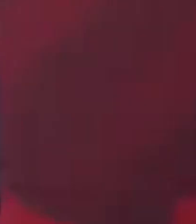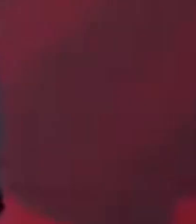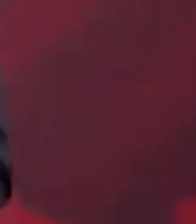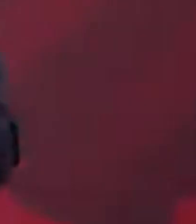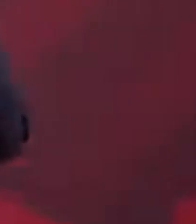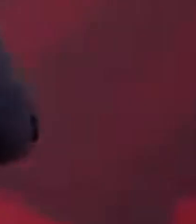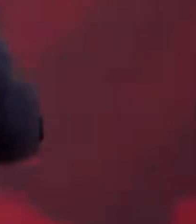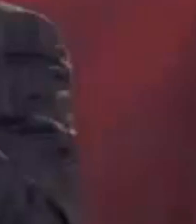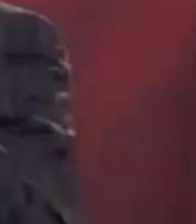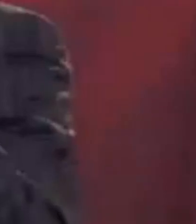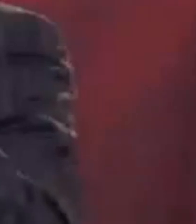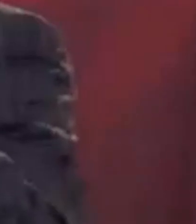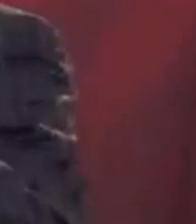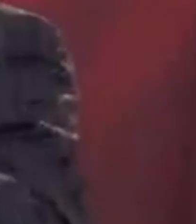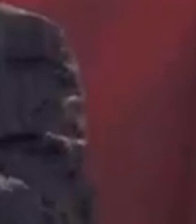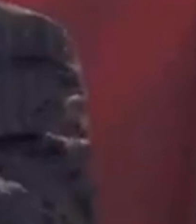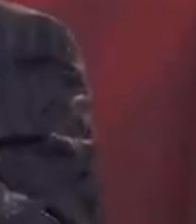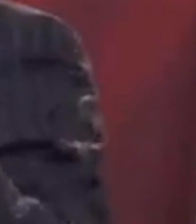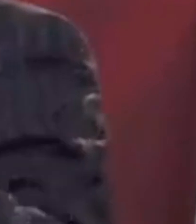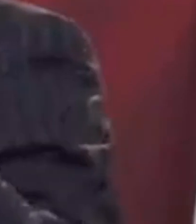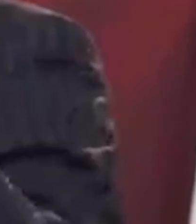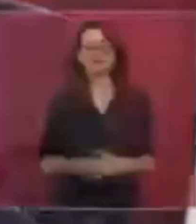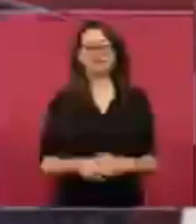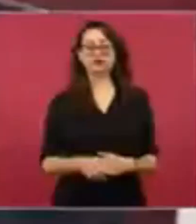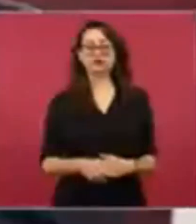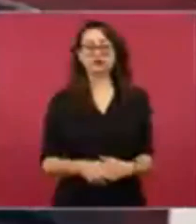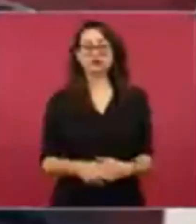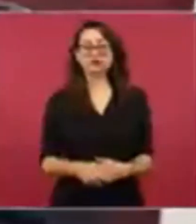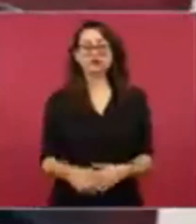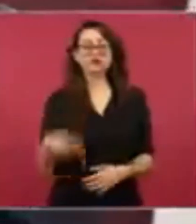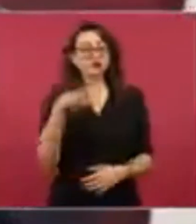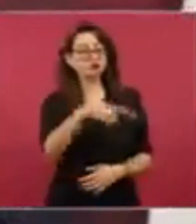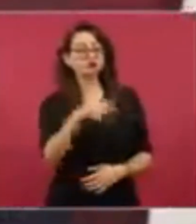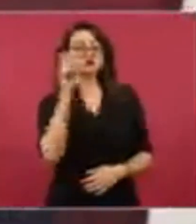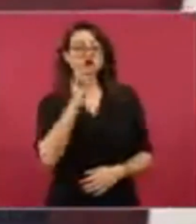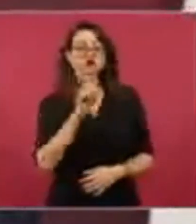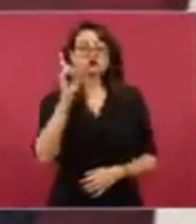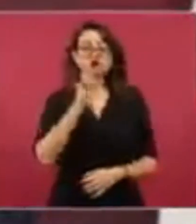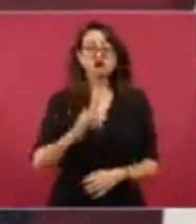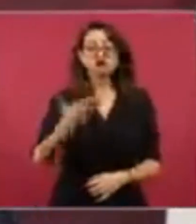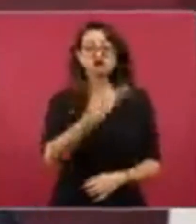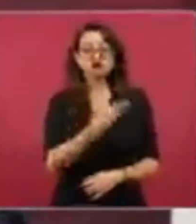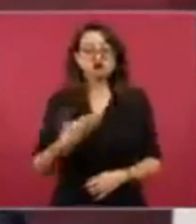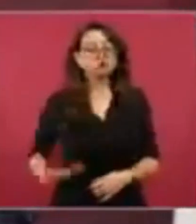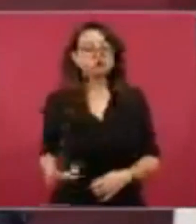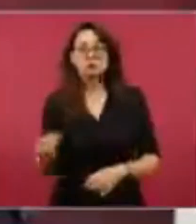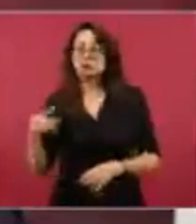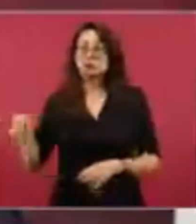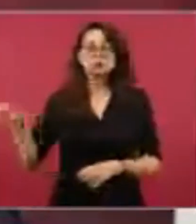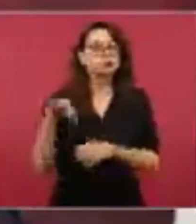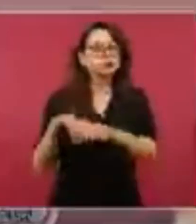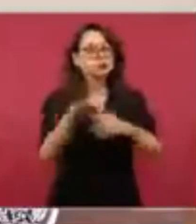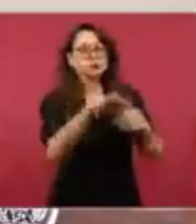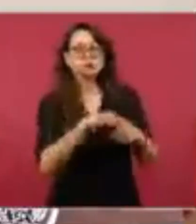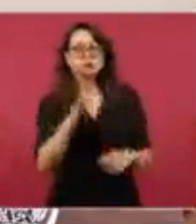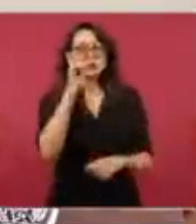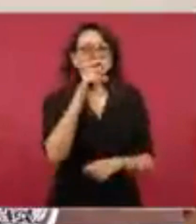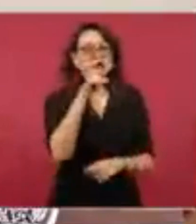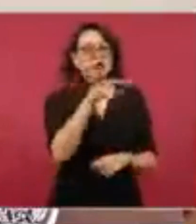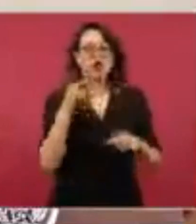Castillo, que lo metieron a la cárcel por ser un agente humilde, un maestro